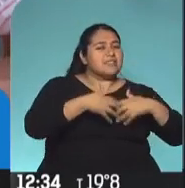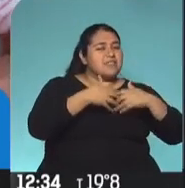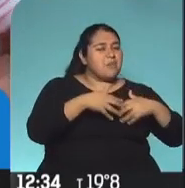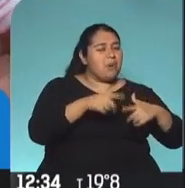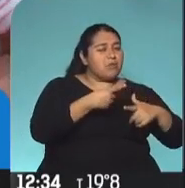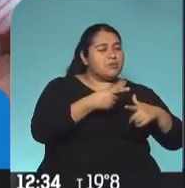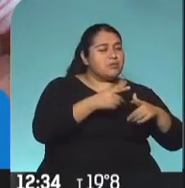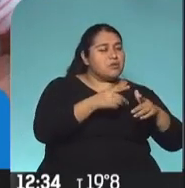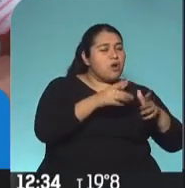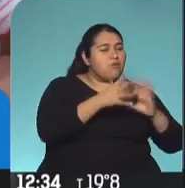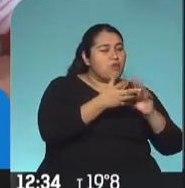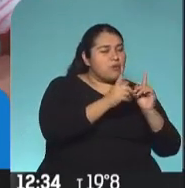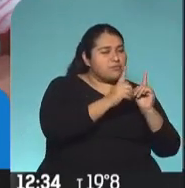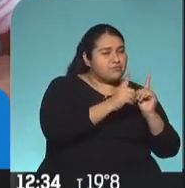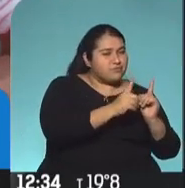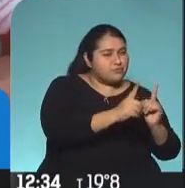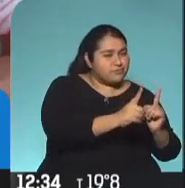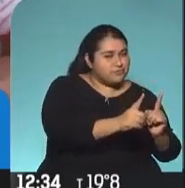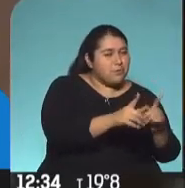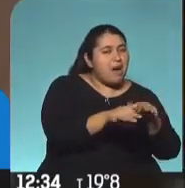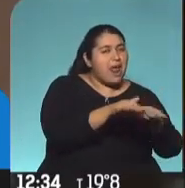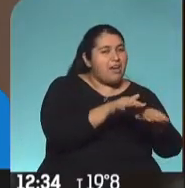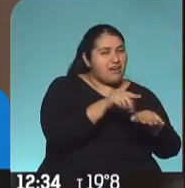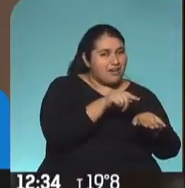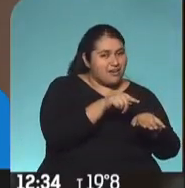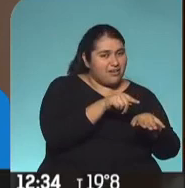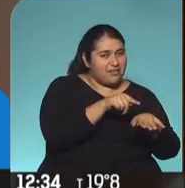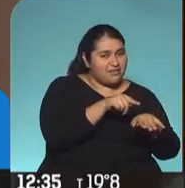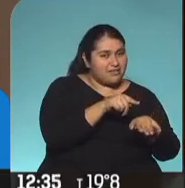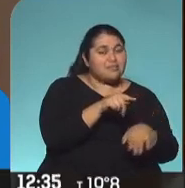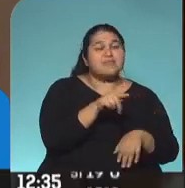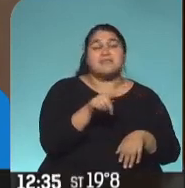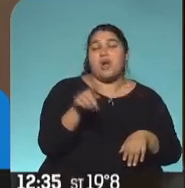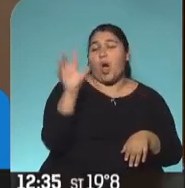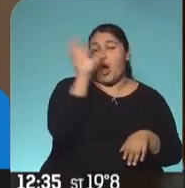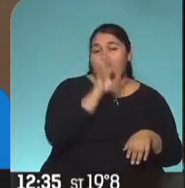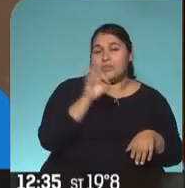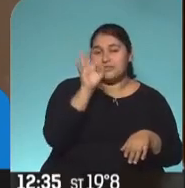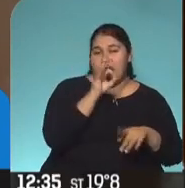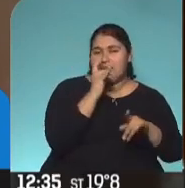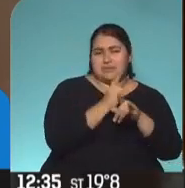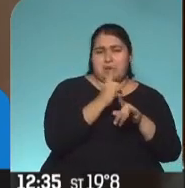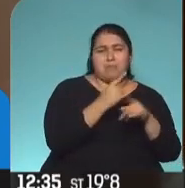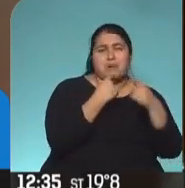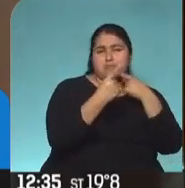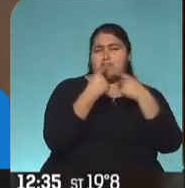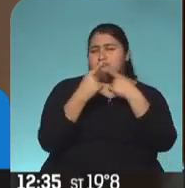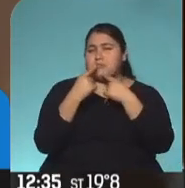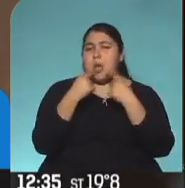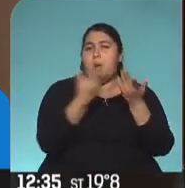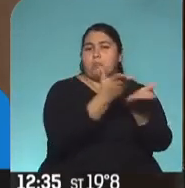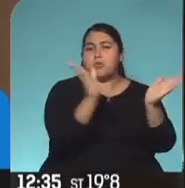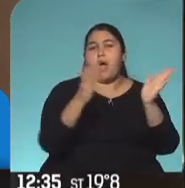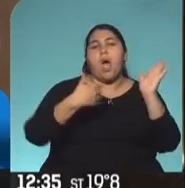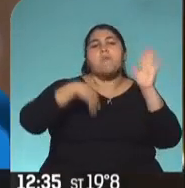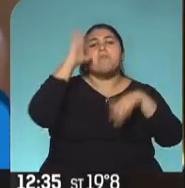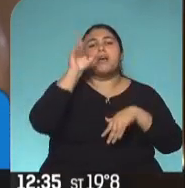existiendo, para que funcione algo. Bueno, en la encuesta de opinión pública hay una pregunta que se repite en todas las encuestas de opinión pública, que es, ¿cuál es el